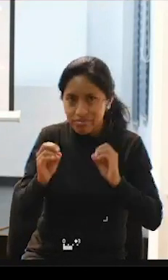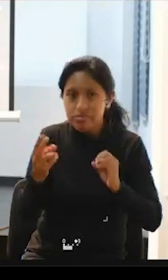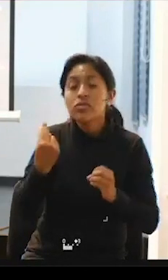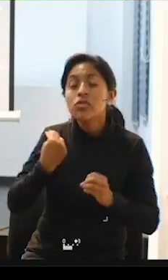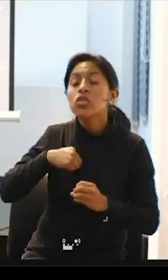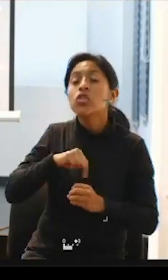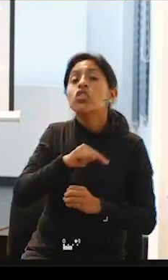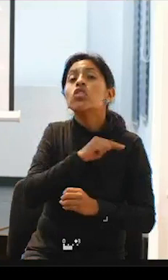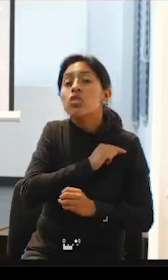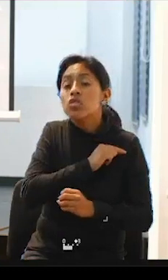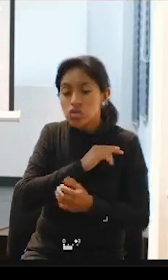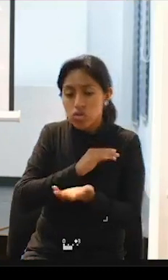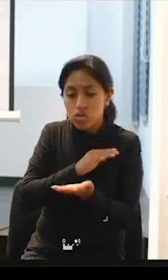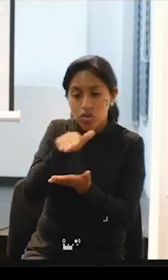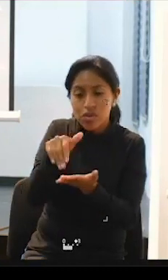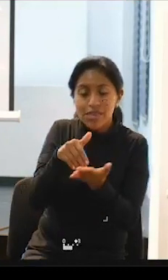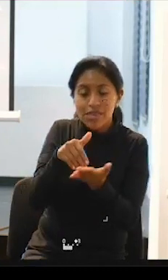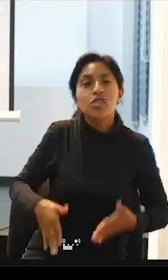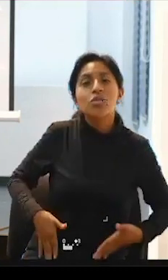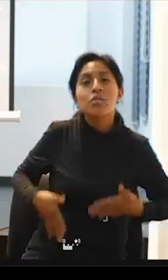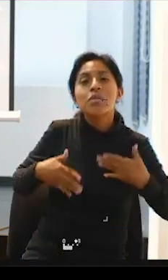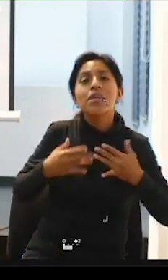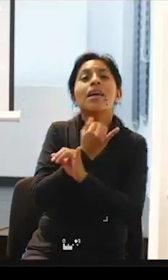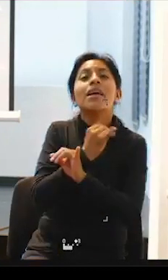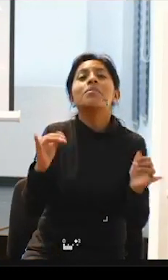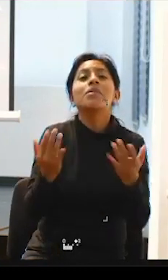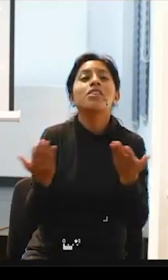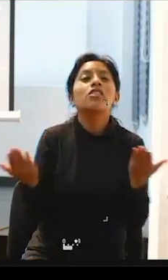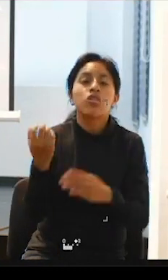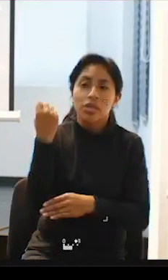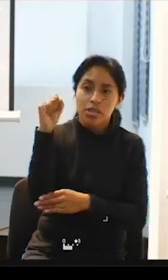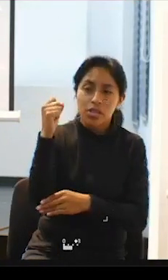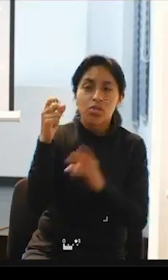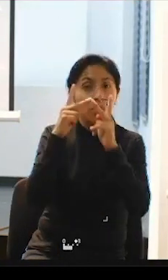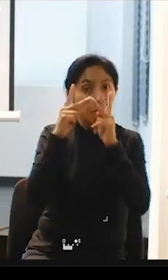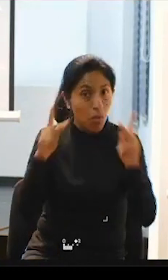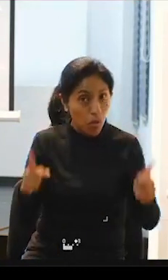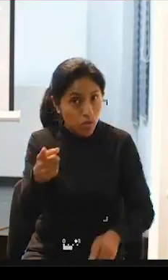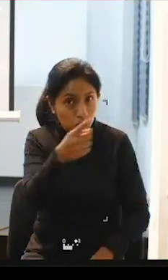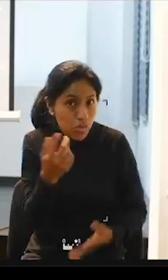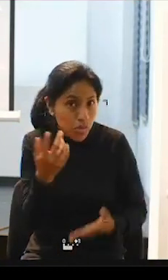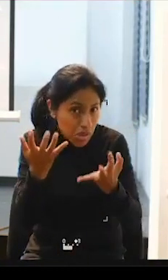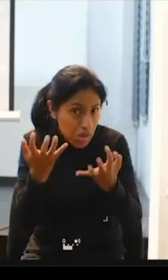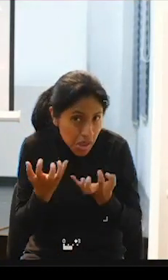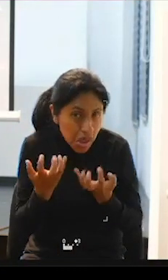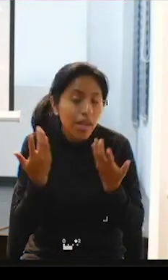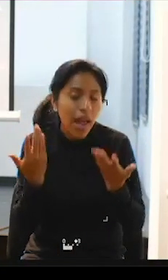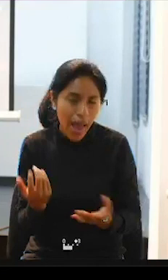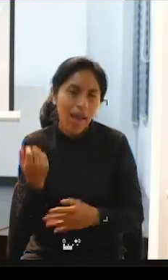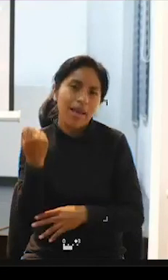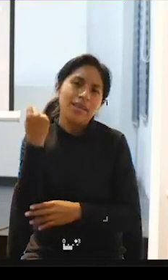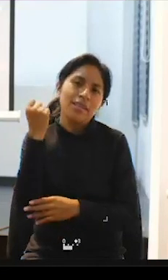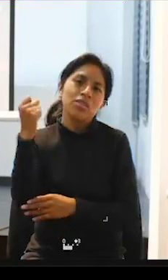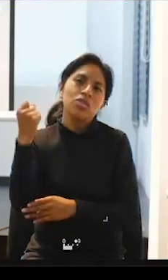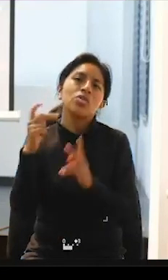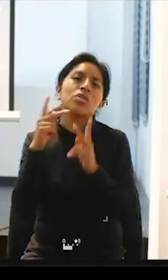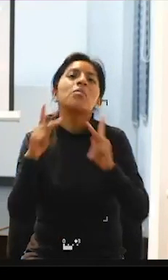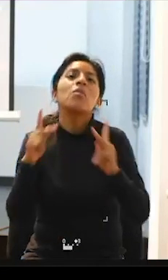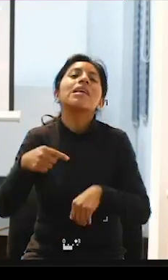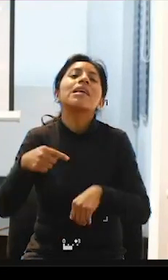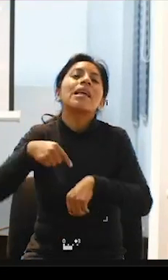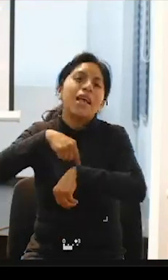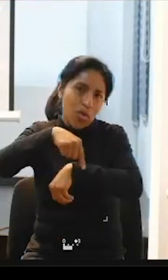través de los centros de vida independiente en Sucre y en Potosí si es que algún compañero quiere entonces lo damos por horas